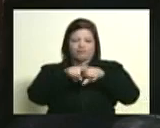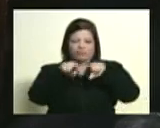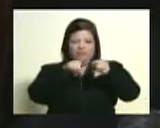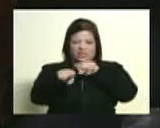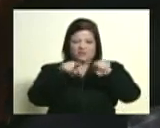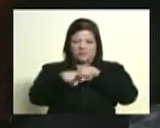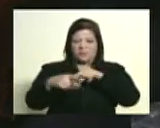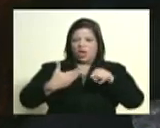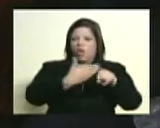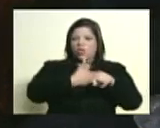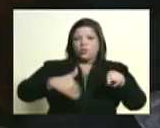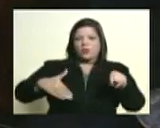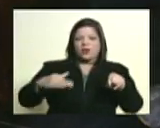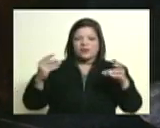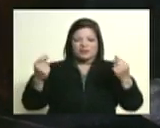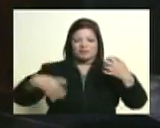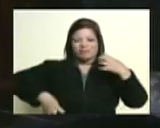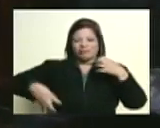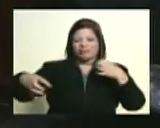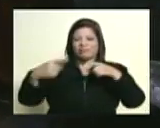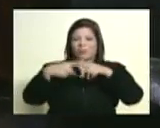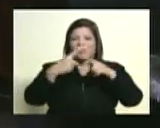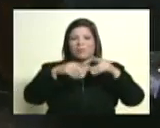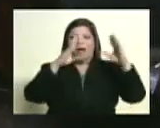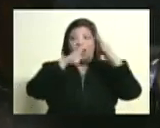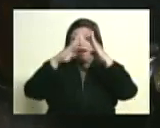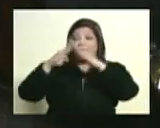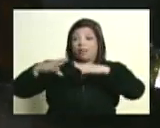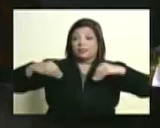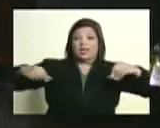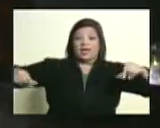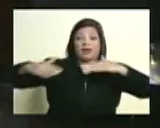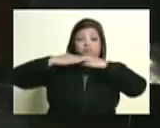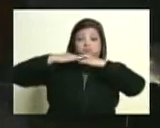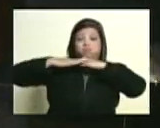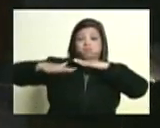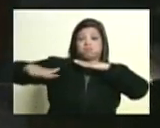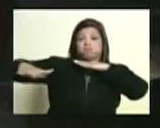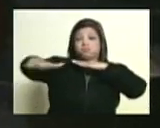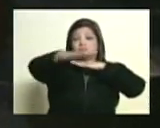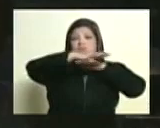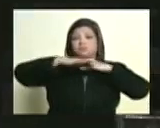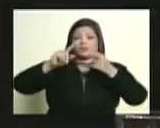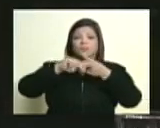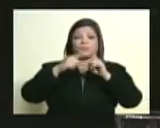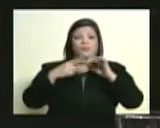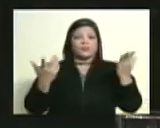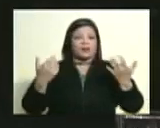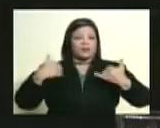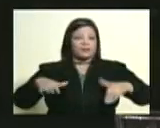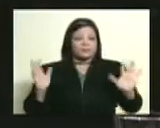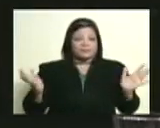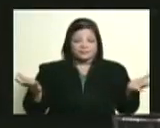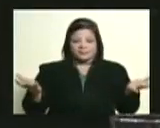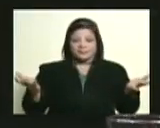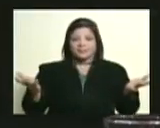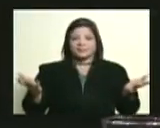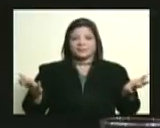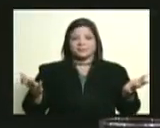dueño de riquezas y propiedades y extensiones de tierra de las familias principalísimas de